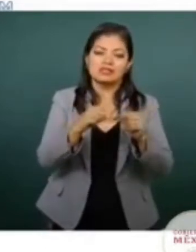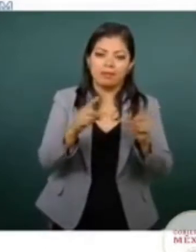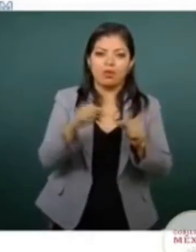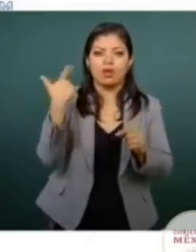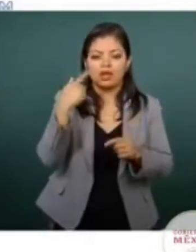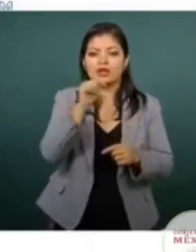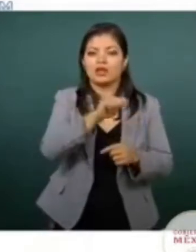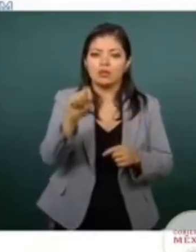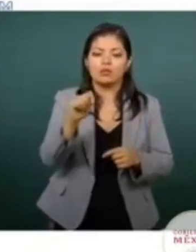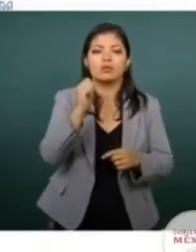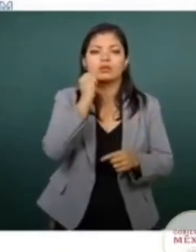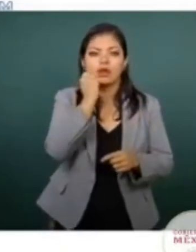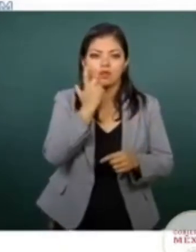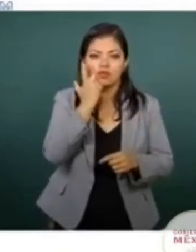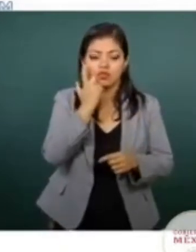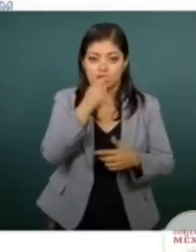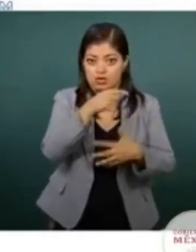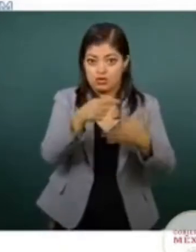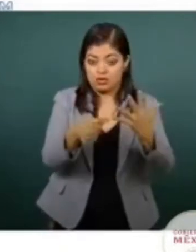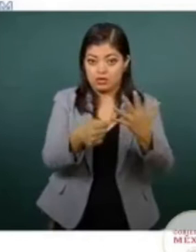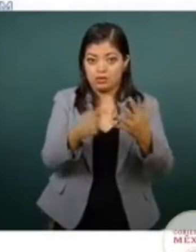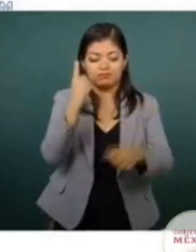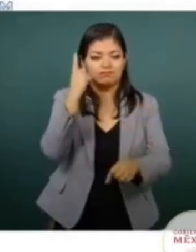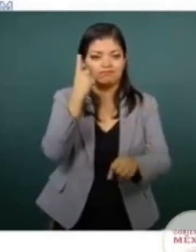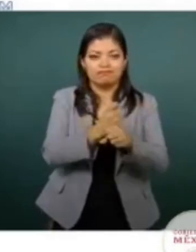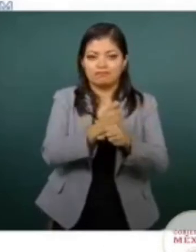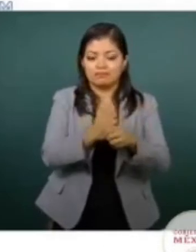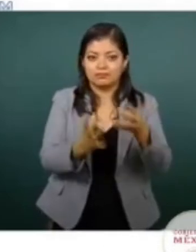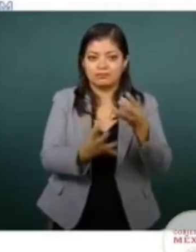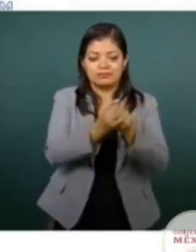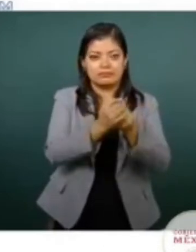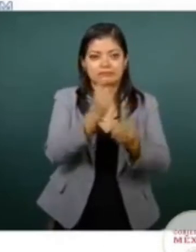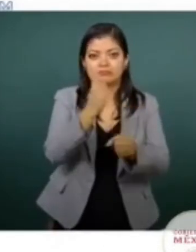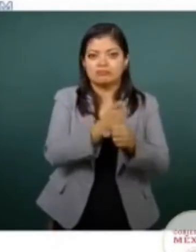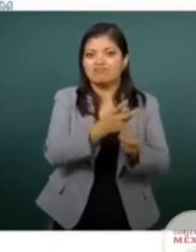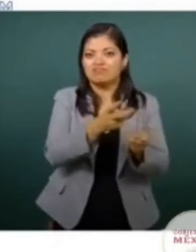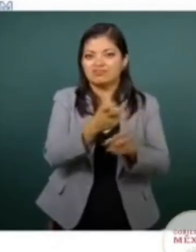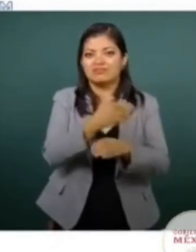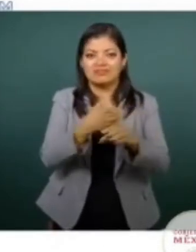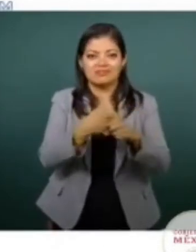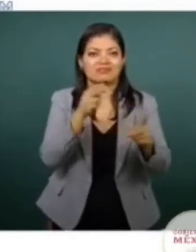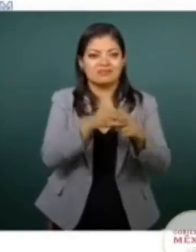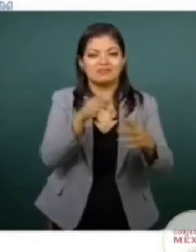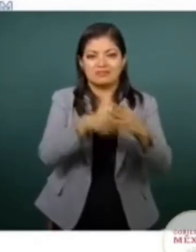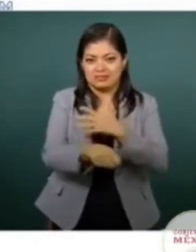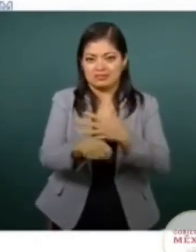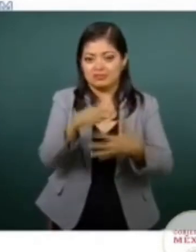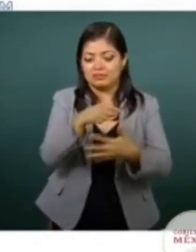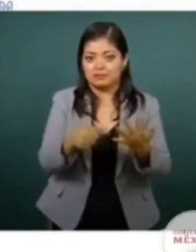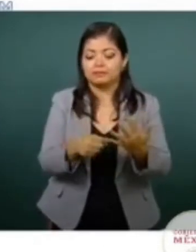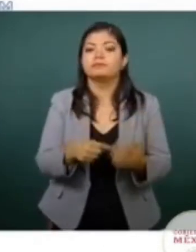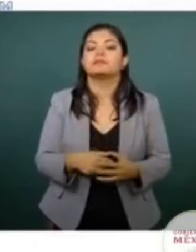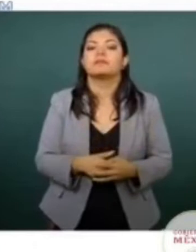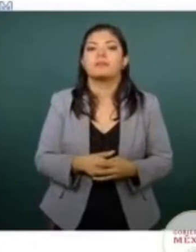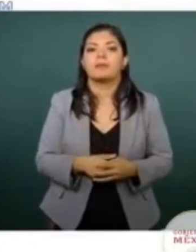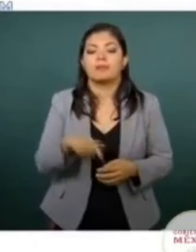Tonalá y Tlajomulco, que son donde se concentra la incidencia delictiva, ahí tienen el